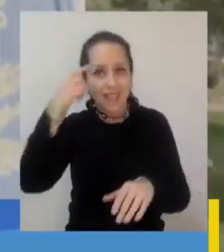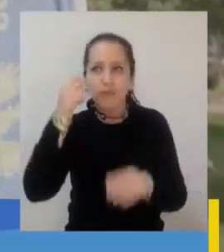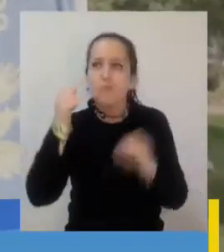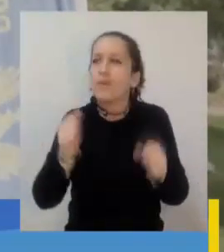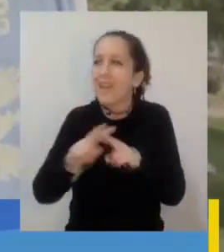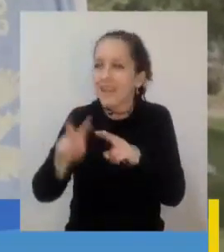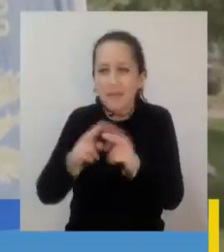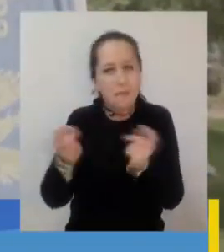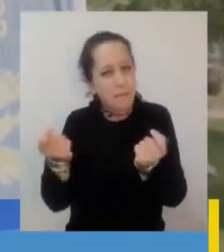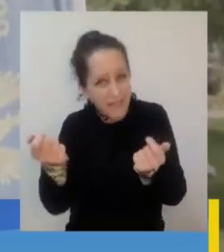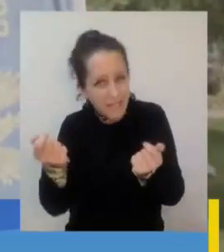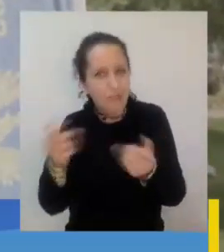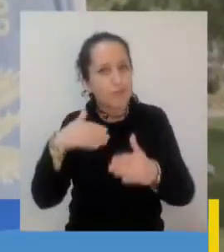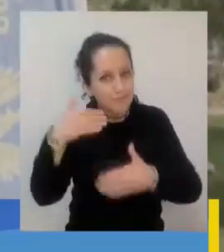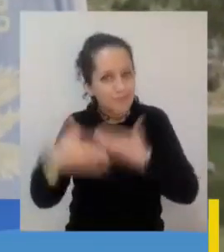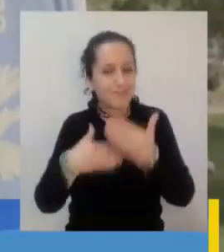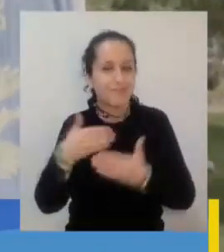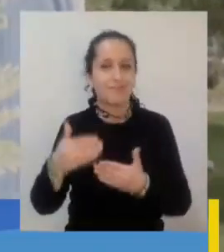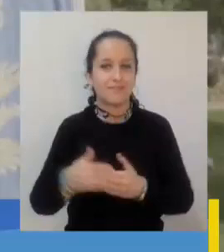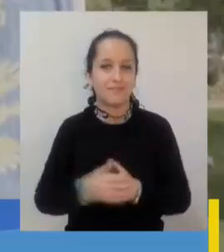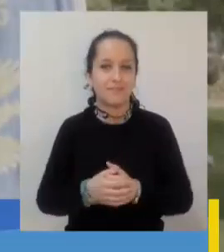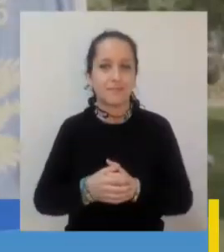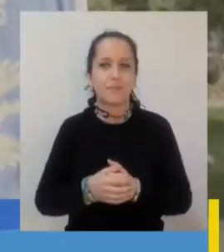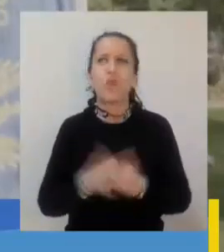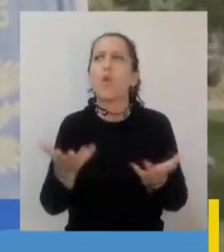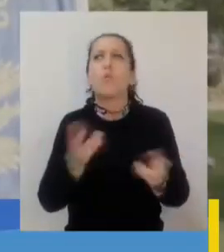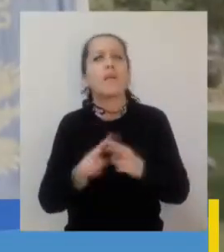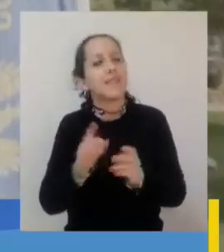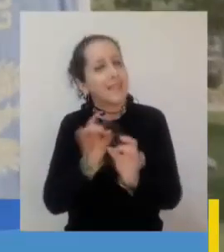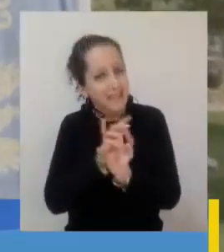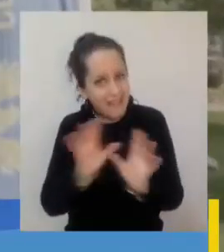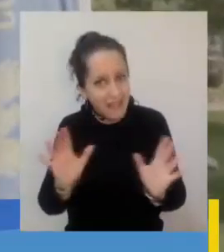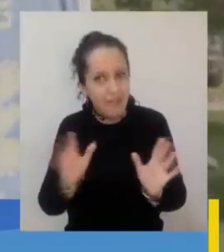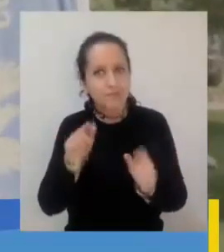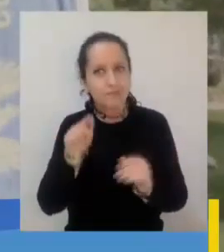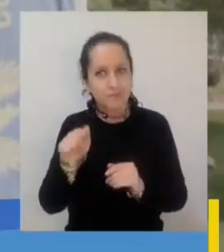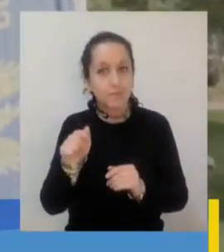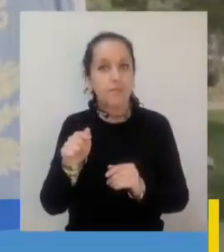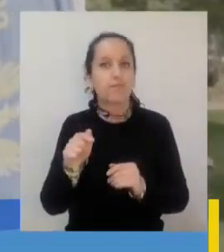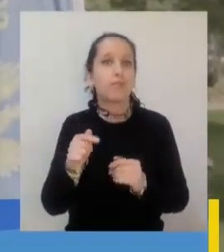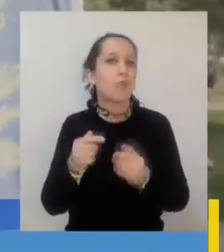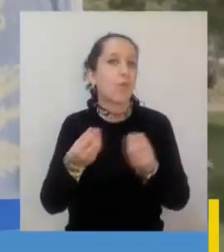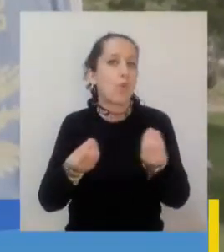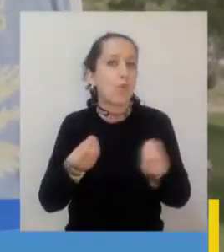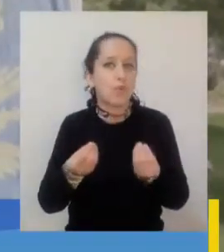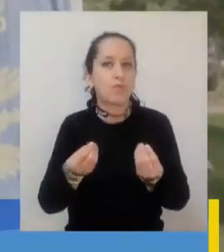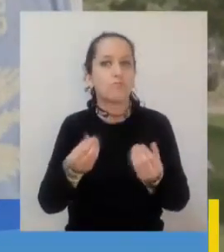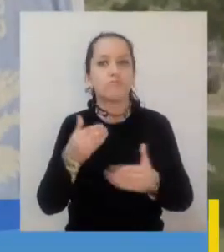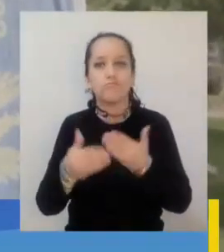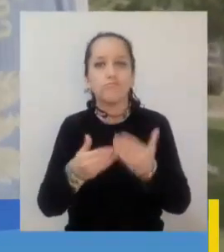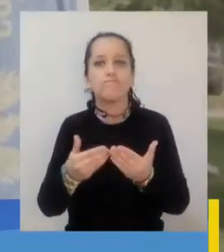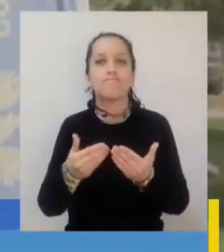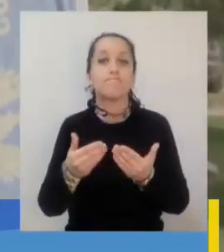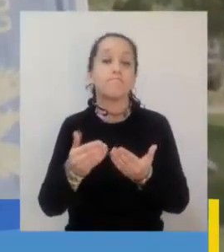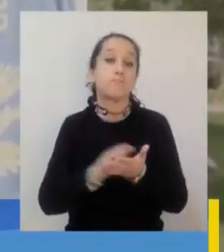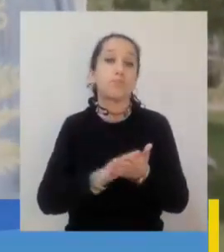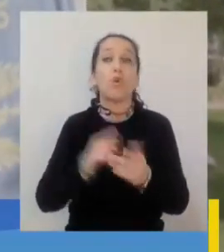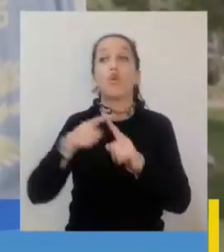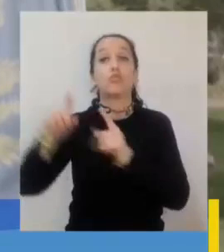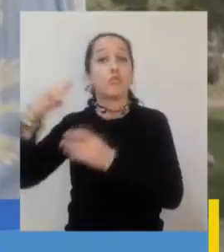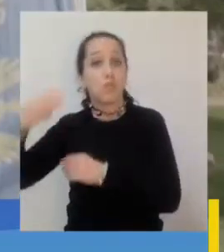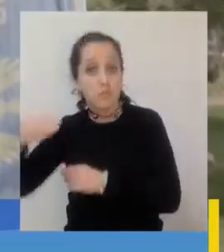cercana mucho más clara respecto de cómo van hasta los otros